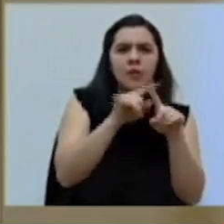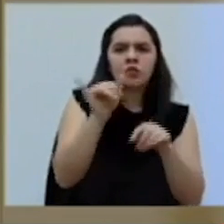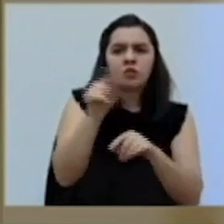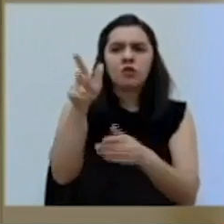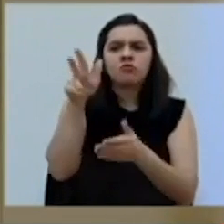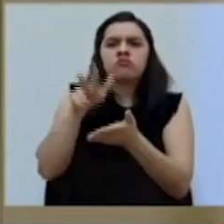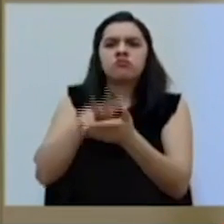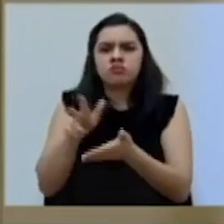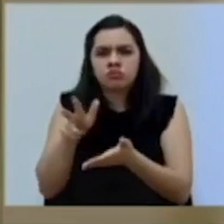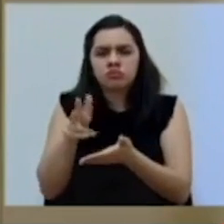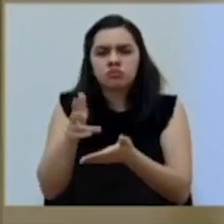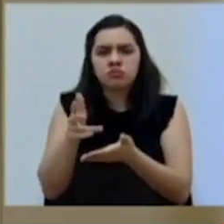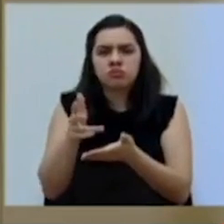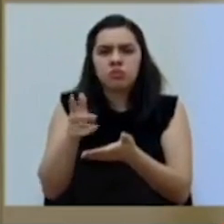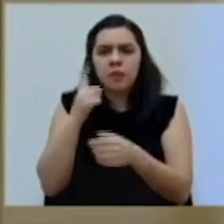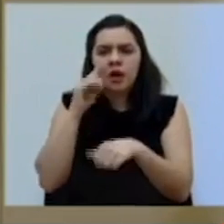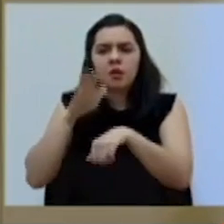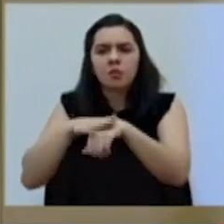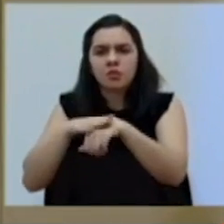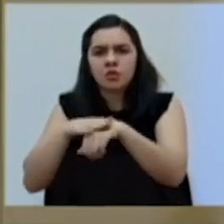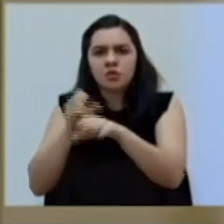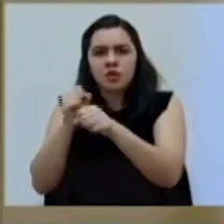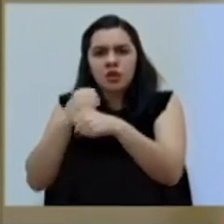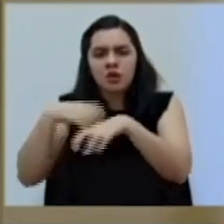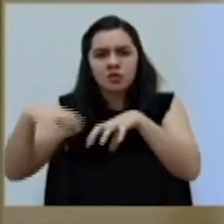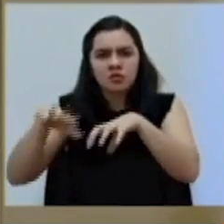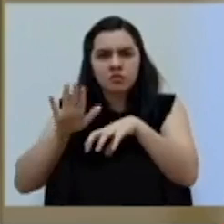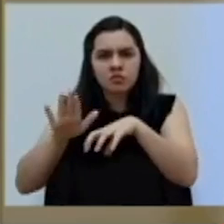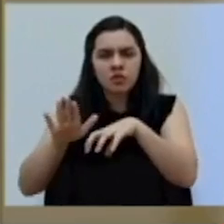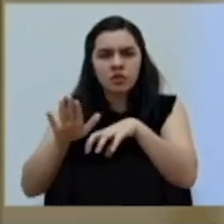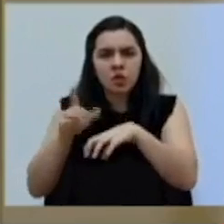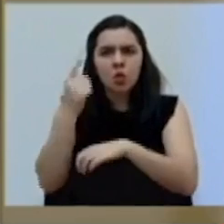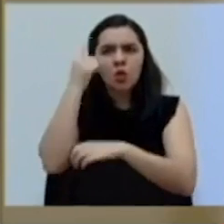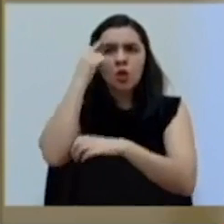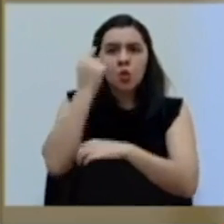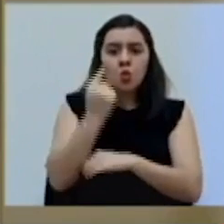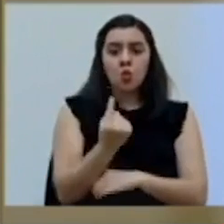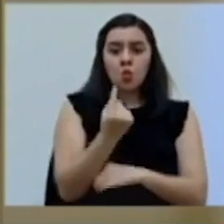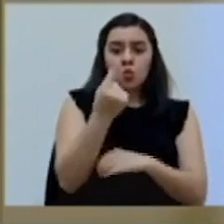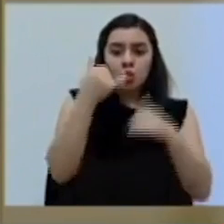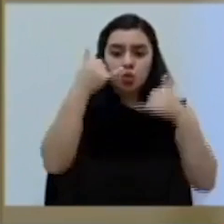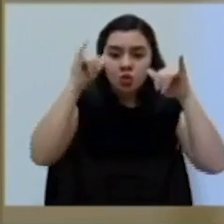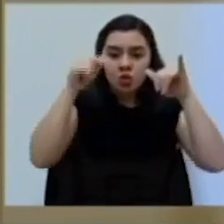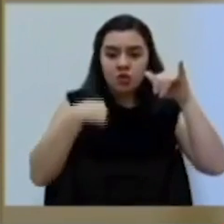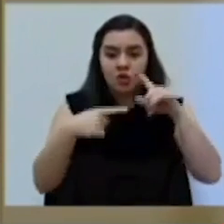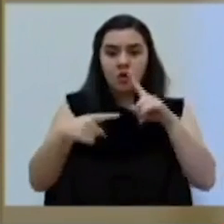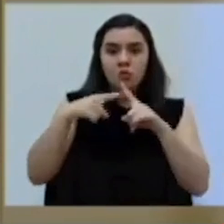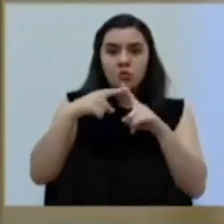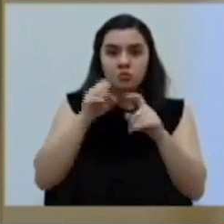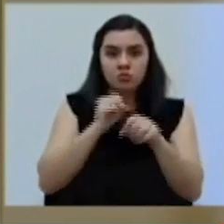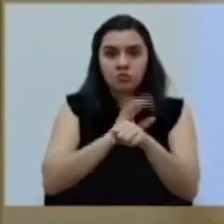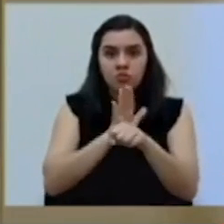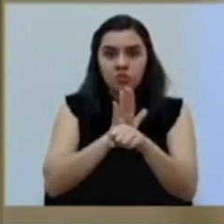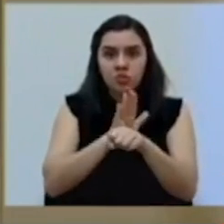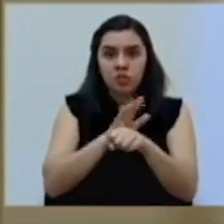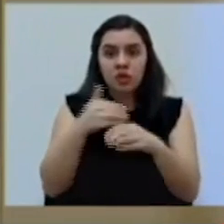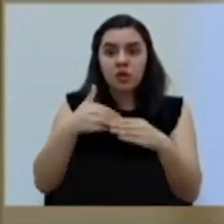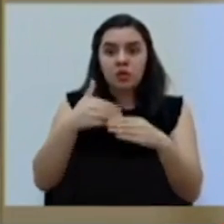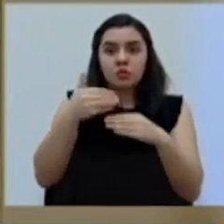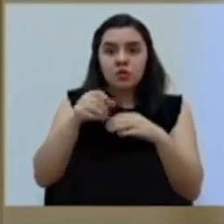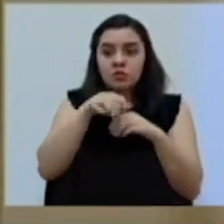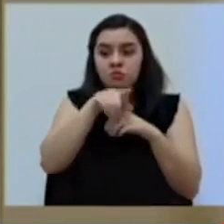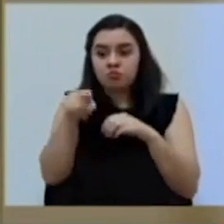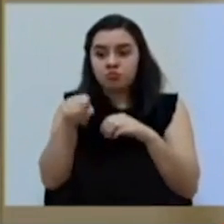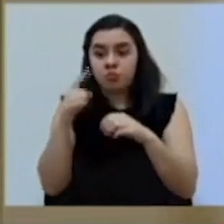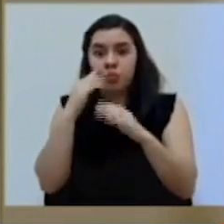bueno a estos permisos, tomando en cuenta que con un único torero que salga eventualmente positivo, el resto entran en la lista